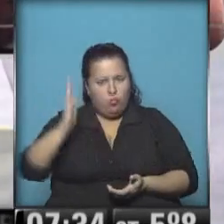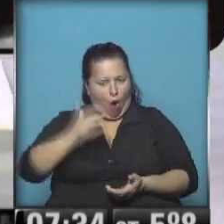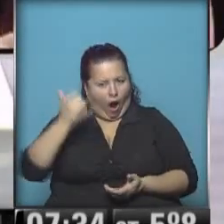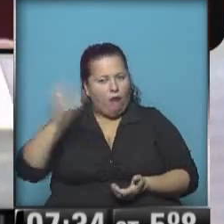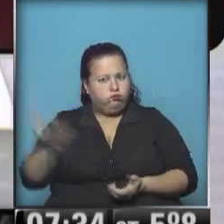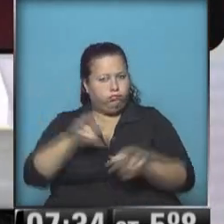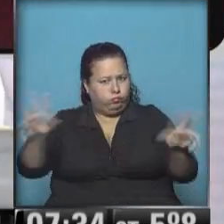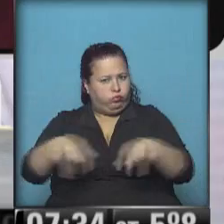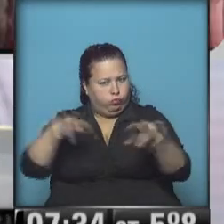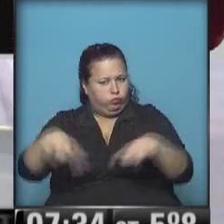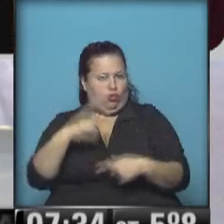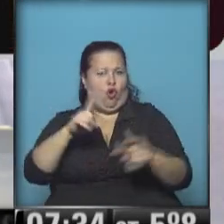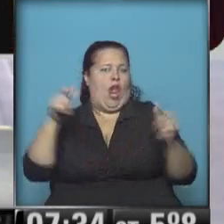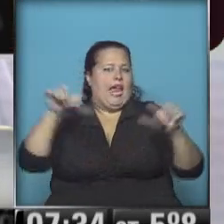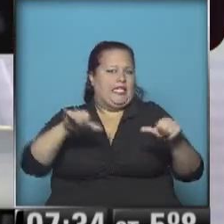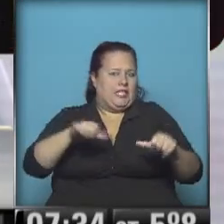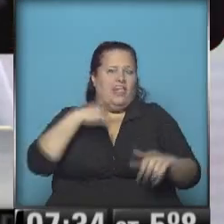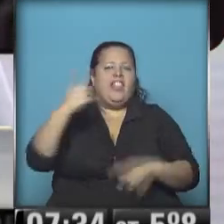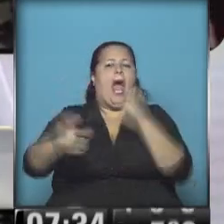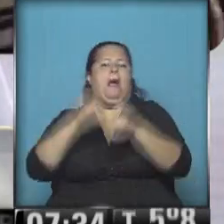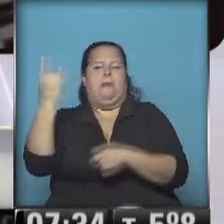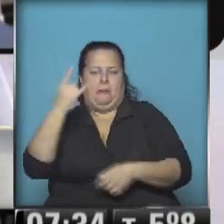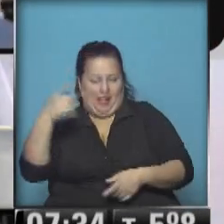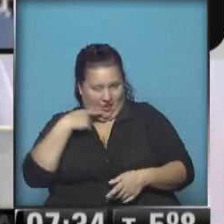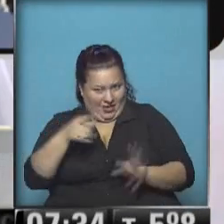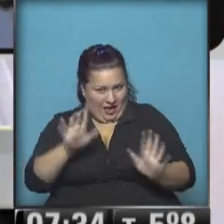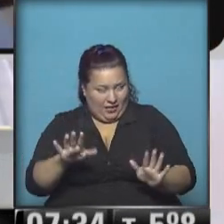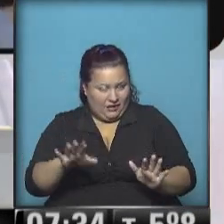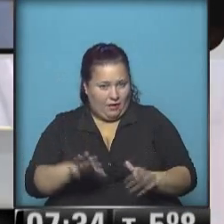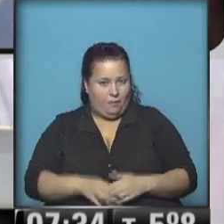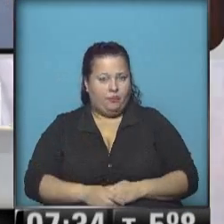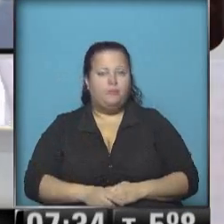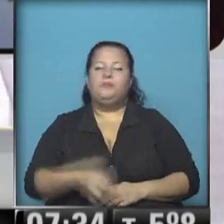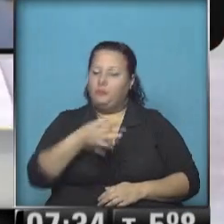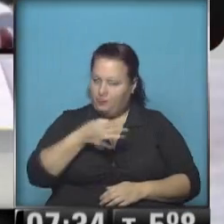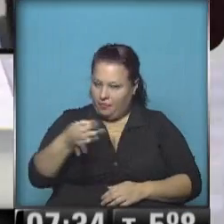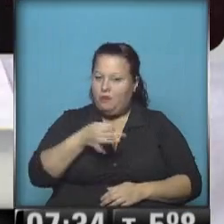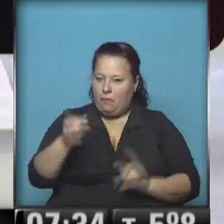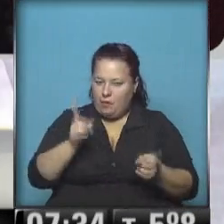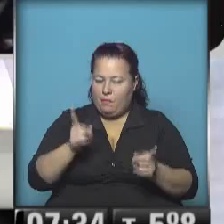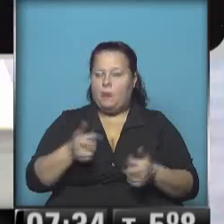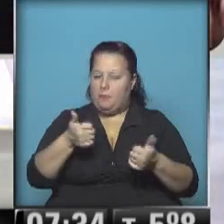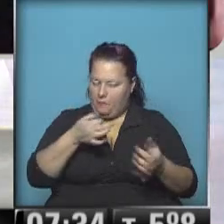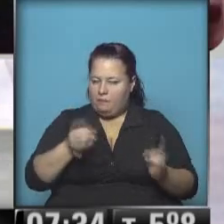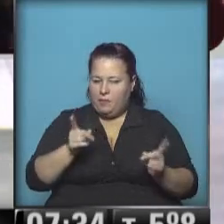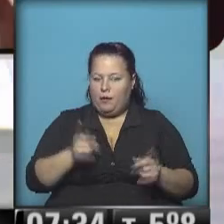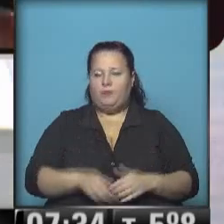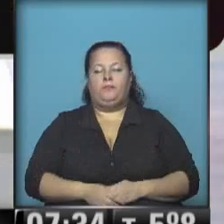que genera dinero, que no es deficitaria, como argumenta la empresa, eso es que nos quiere decir usted. Exactamente, exactamente, exactamente.